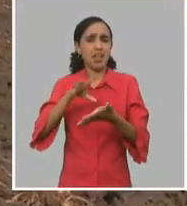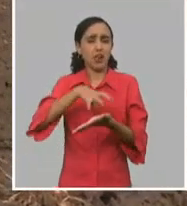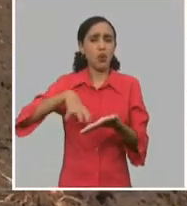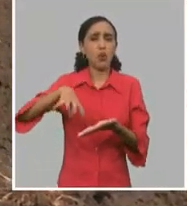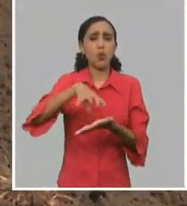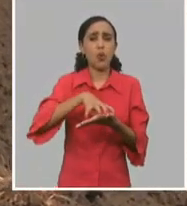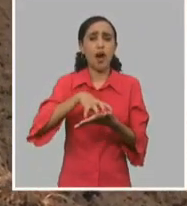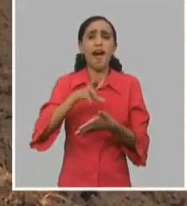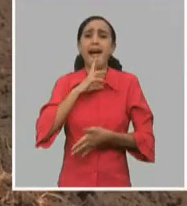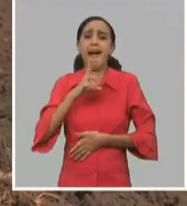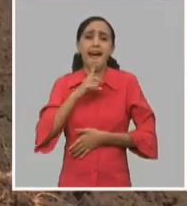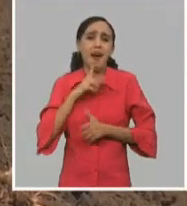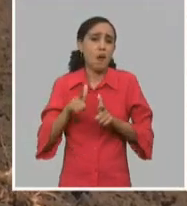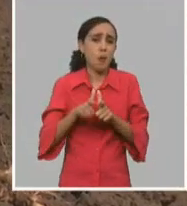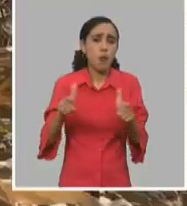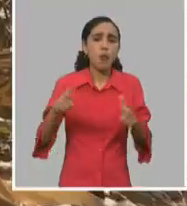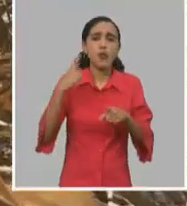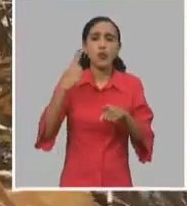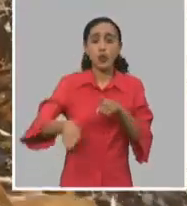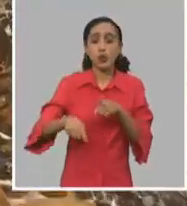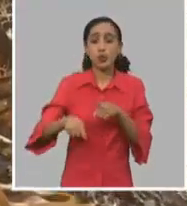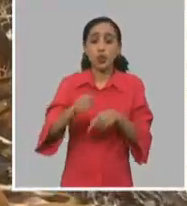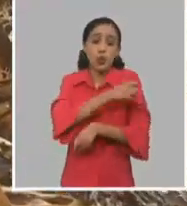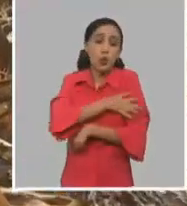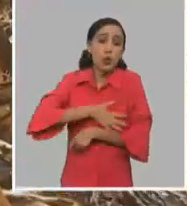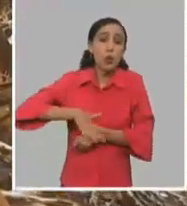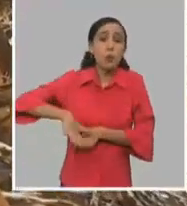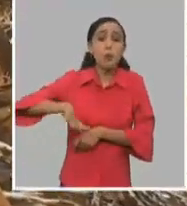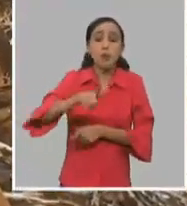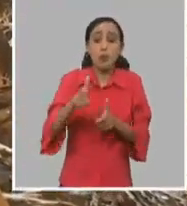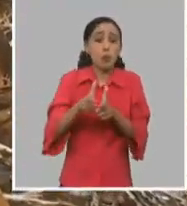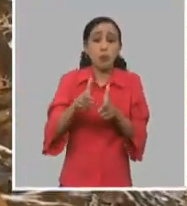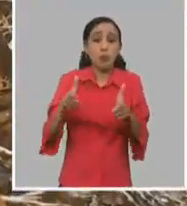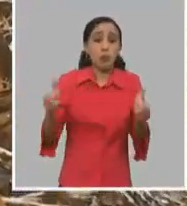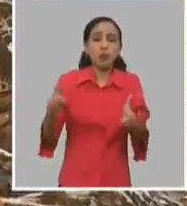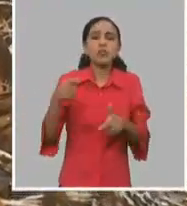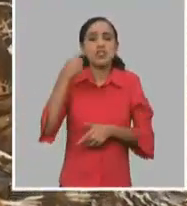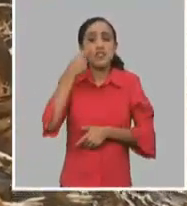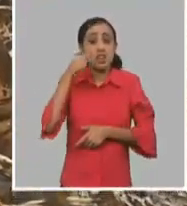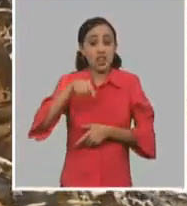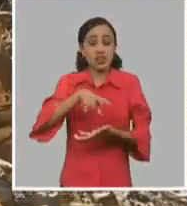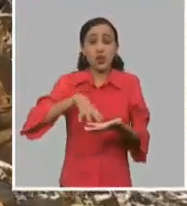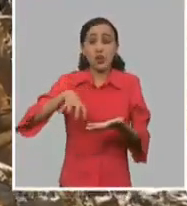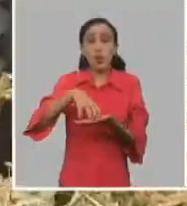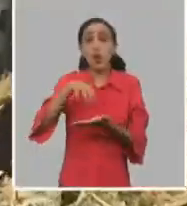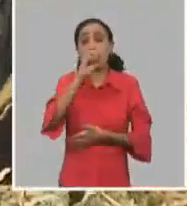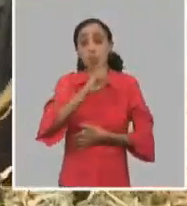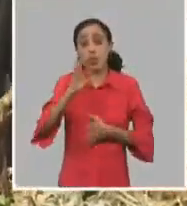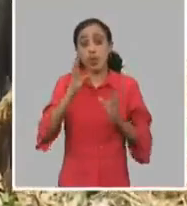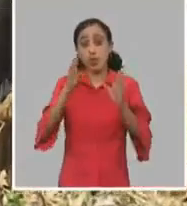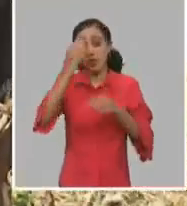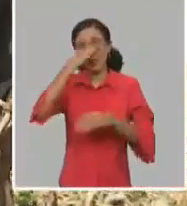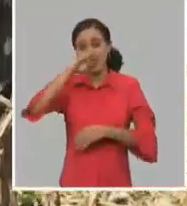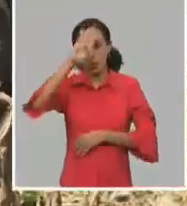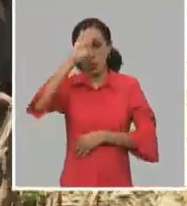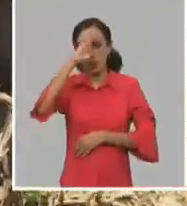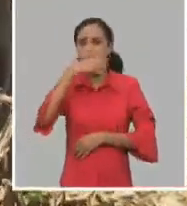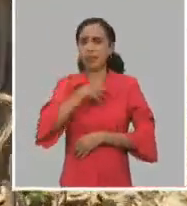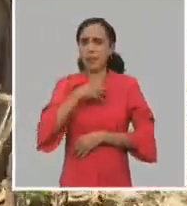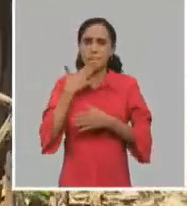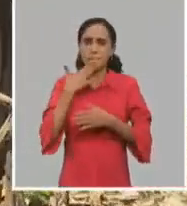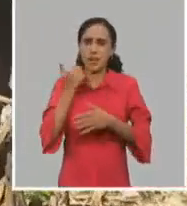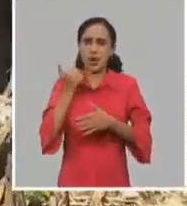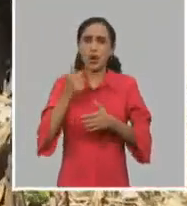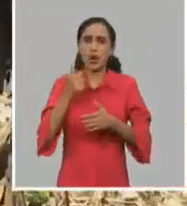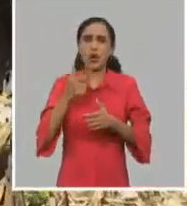hidrológica y el crecimiento de la población más allá de zonas urbanas hacen que este territorio del oriente cubano tenga niveles cada vez más